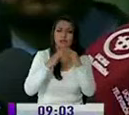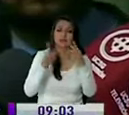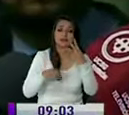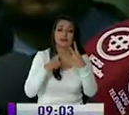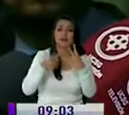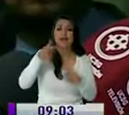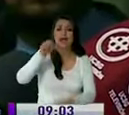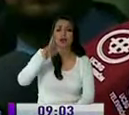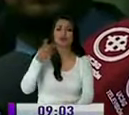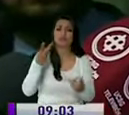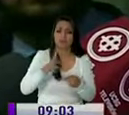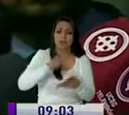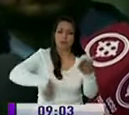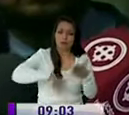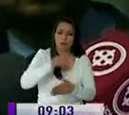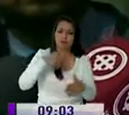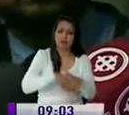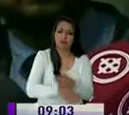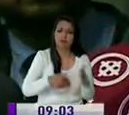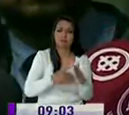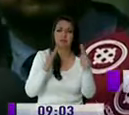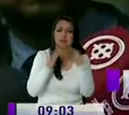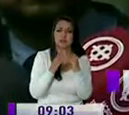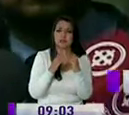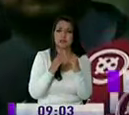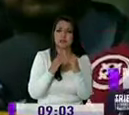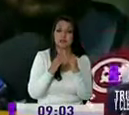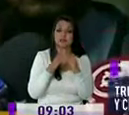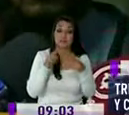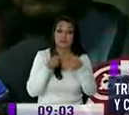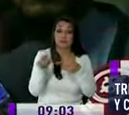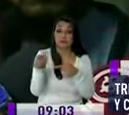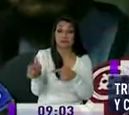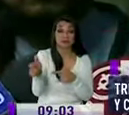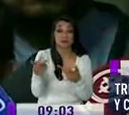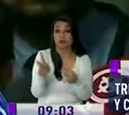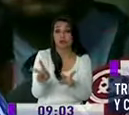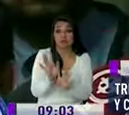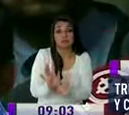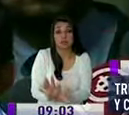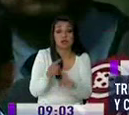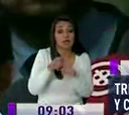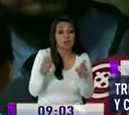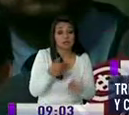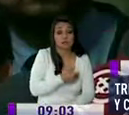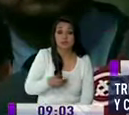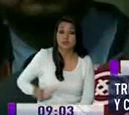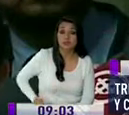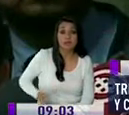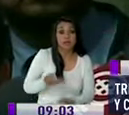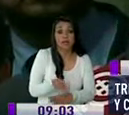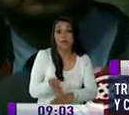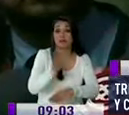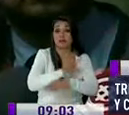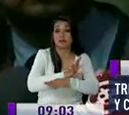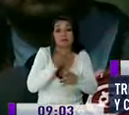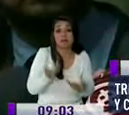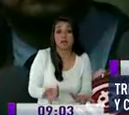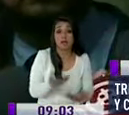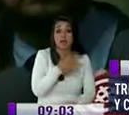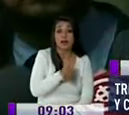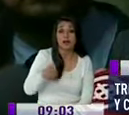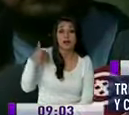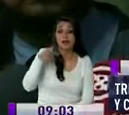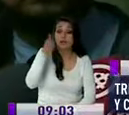Chiriboga que autorizó el allanamiento en el caso de Clever Jiménez tendrá que responder la expresidenta de la asamblea Gabriela Rivadeneira por haber